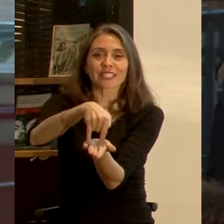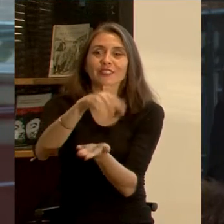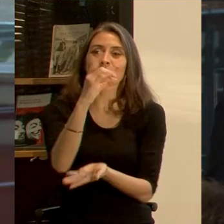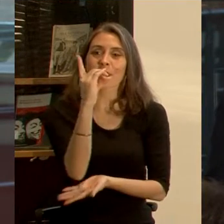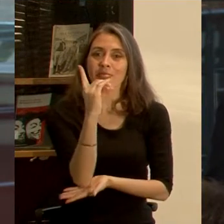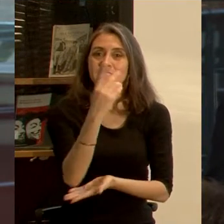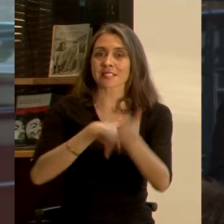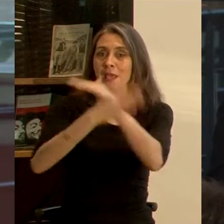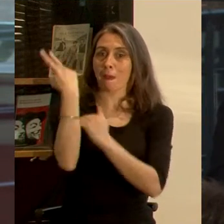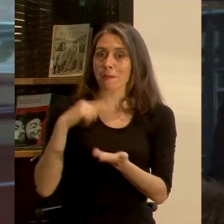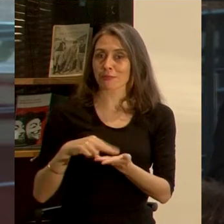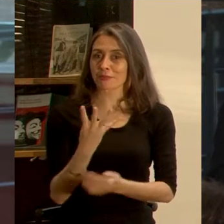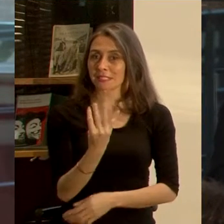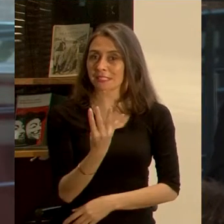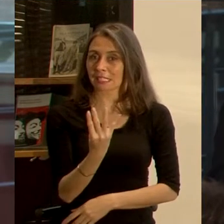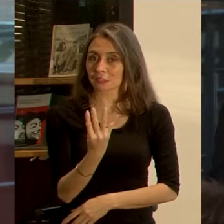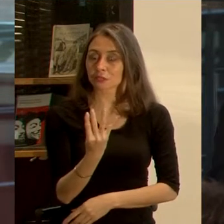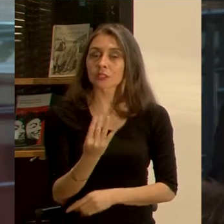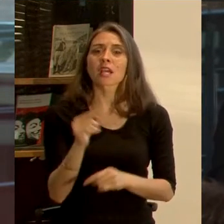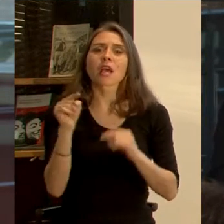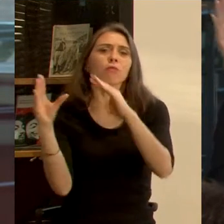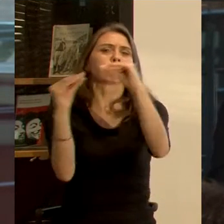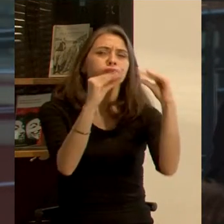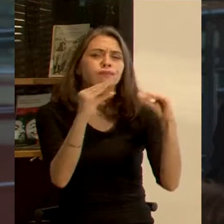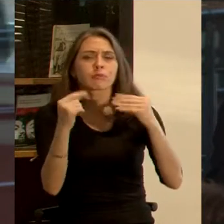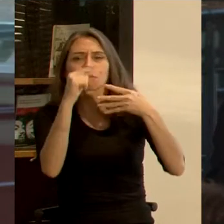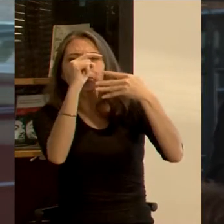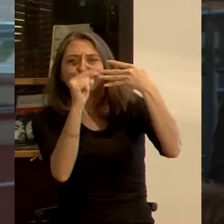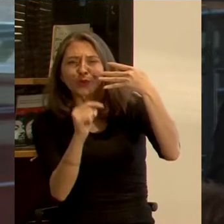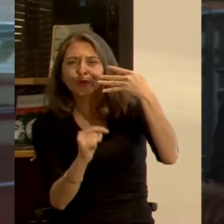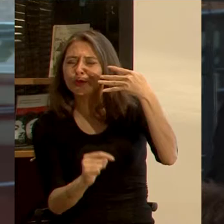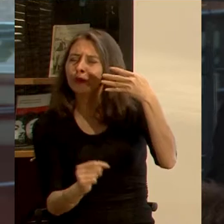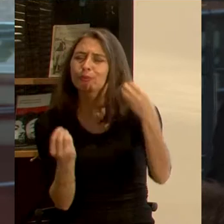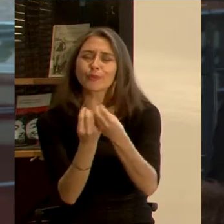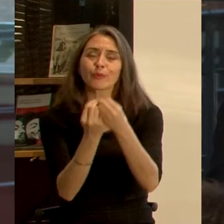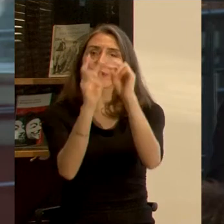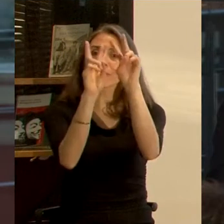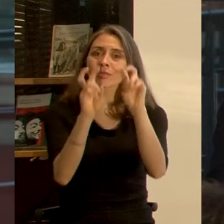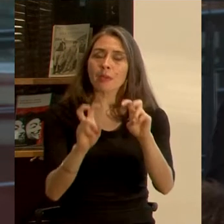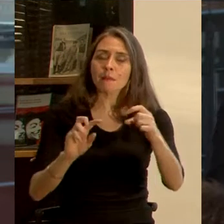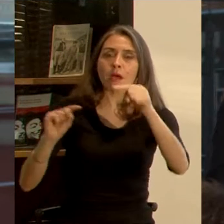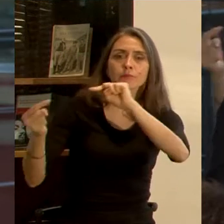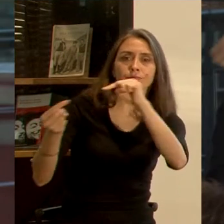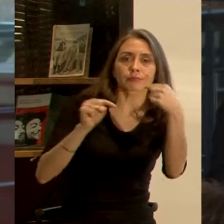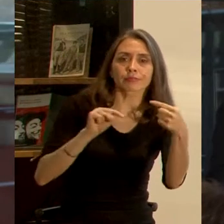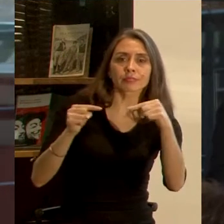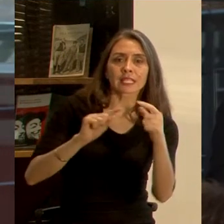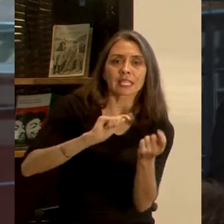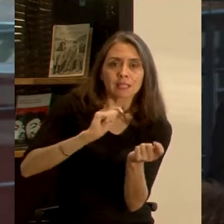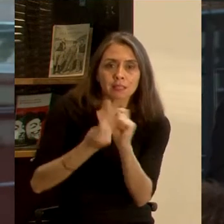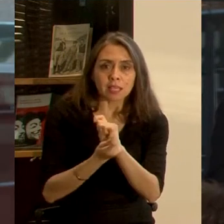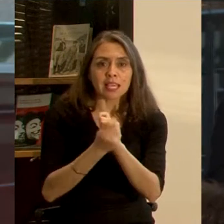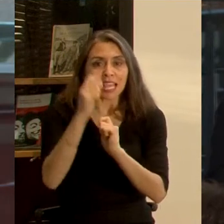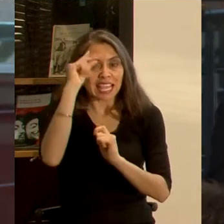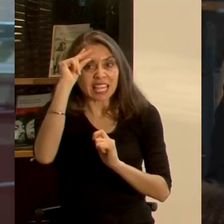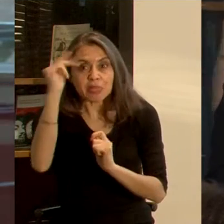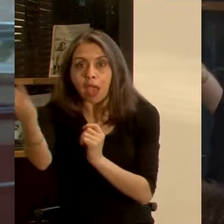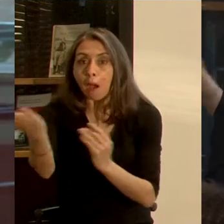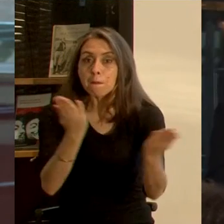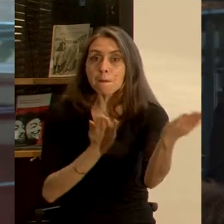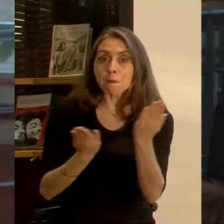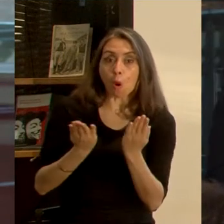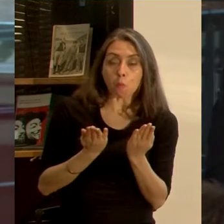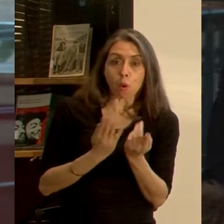diciembre de ese año. Abordamos ahí la gran cantidad de temas a considerar para un debate que transforme iniciativas y propuestas